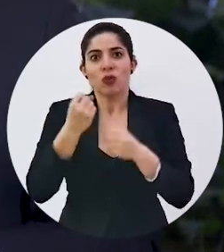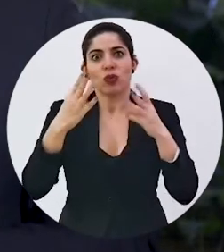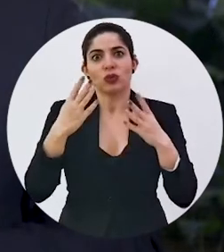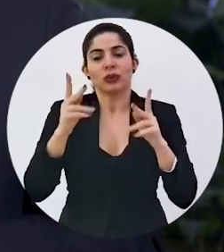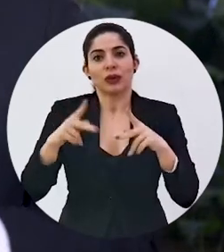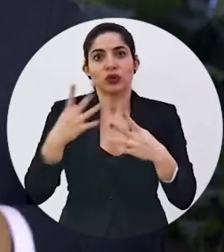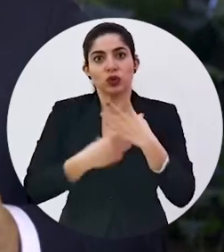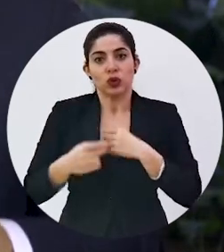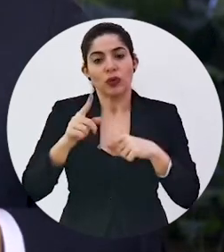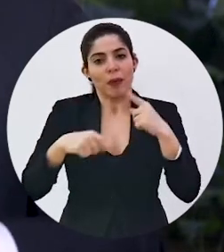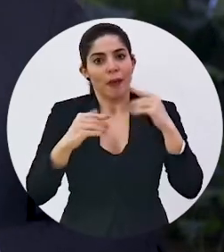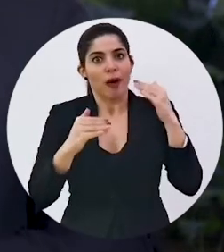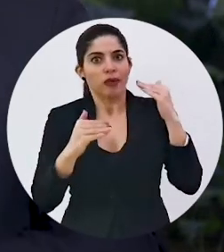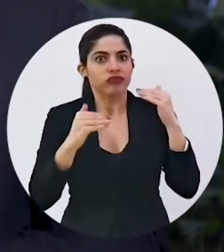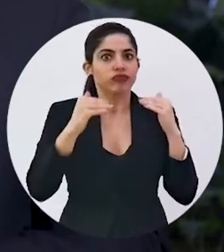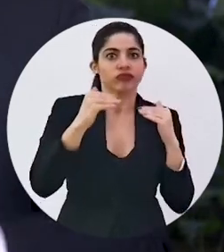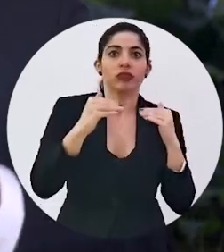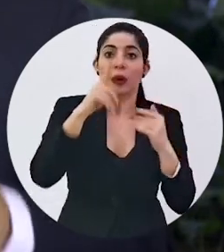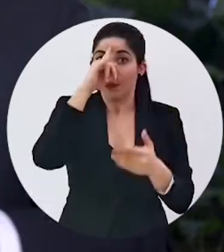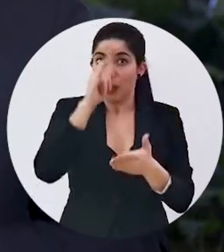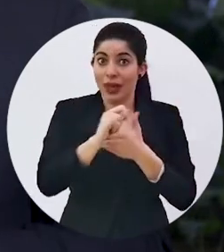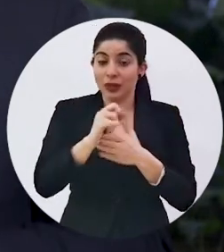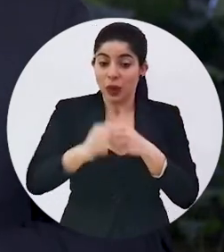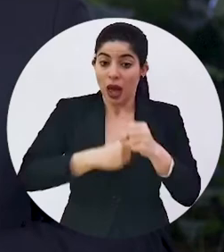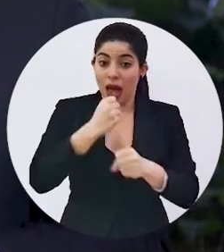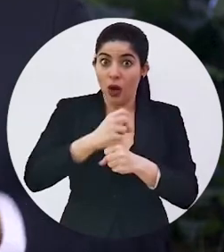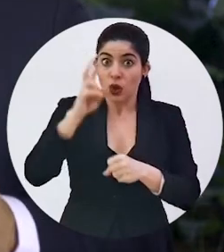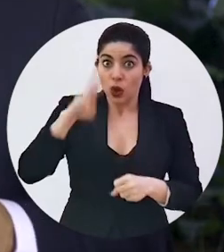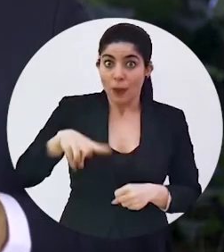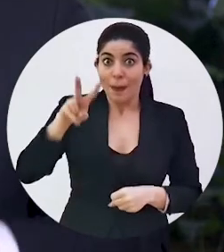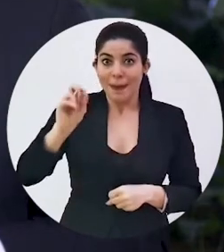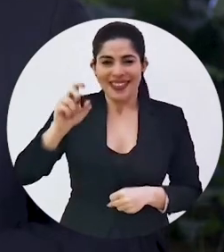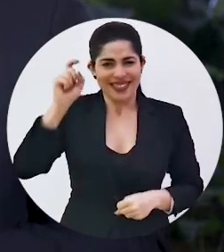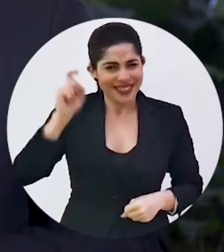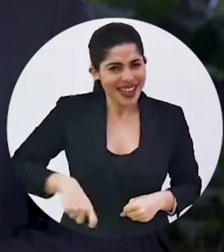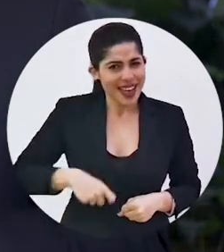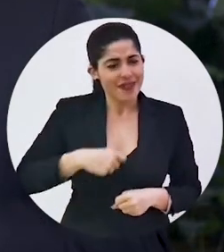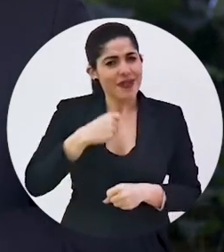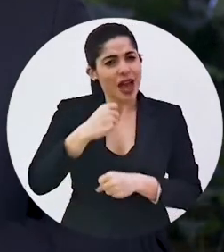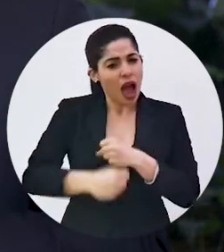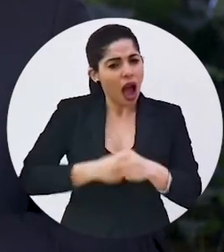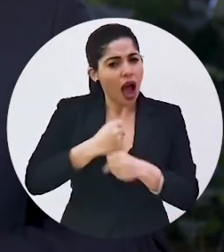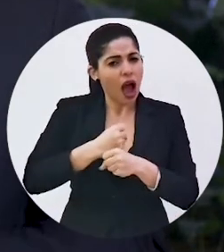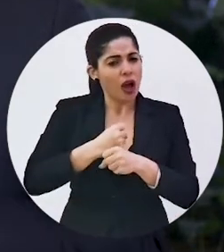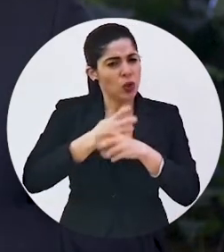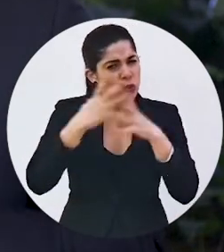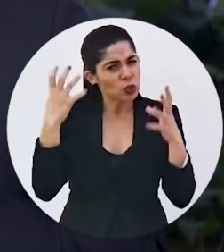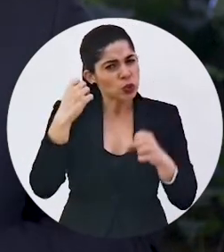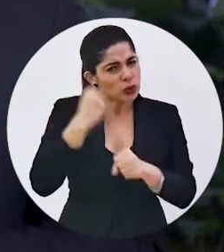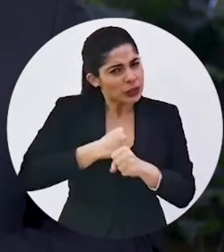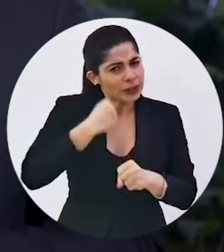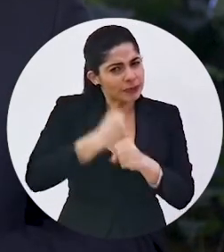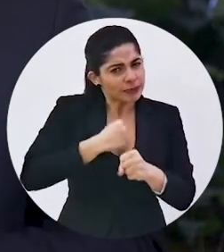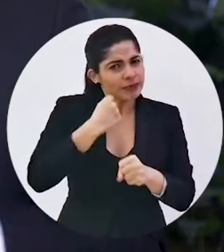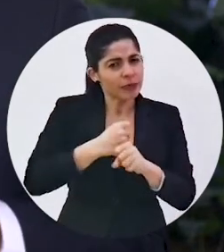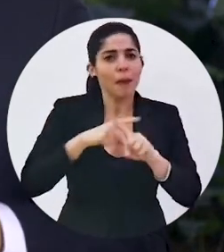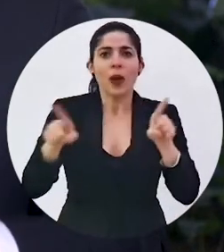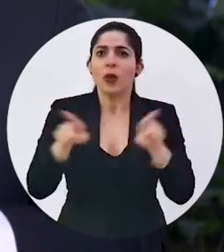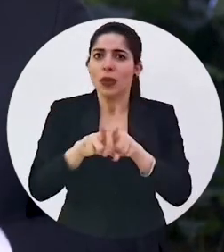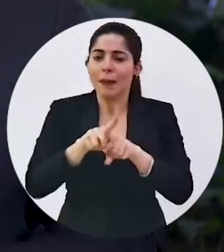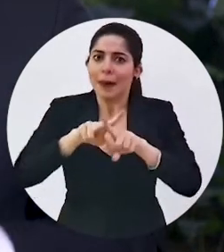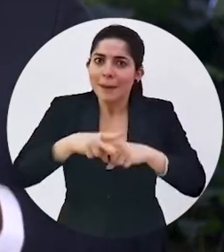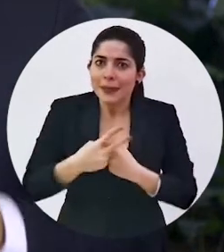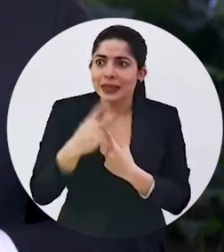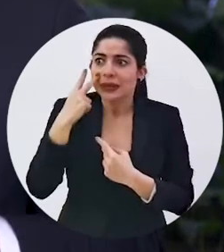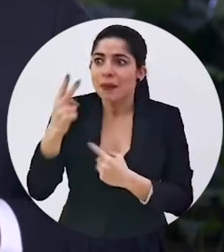desempleo que sufren muchos hogares. Por eso, en el 2020 debe ser un año de mucho trabajo, pero